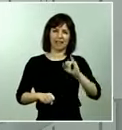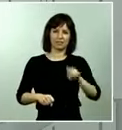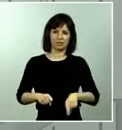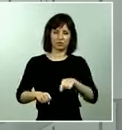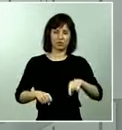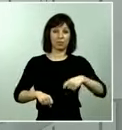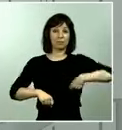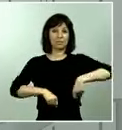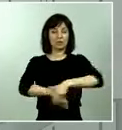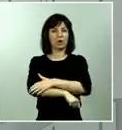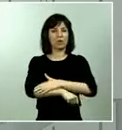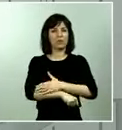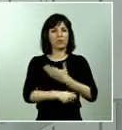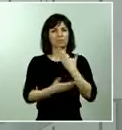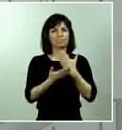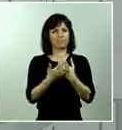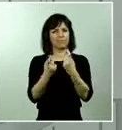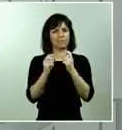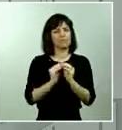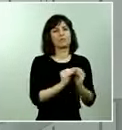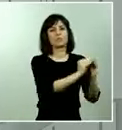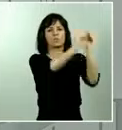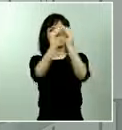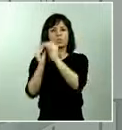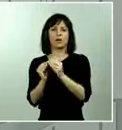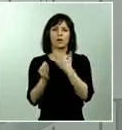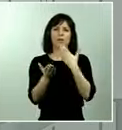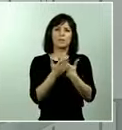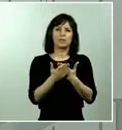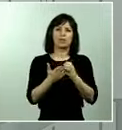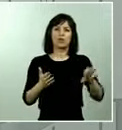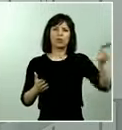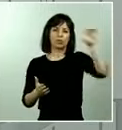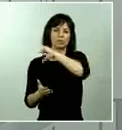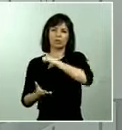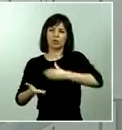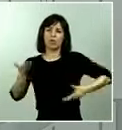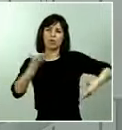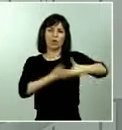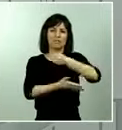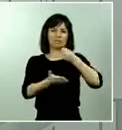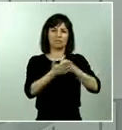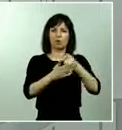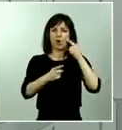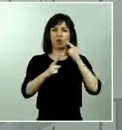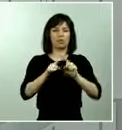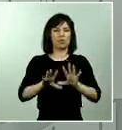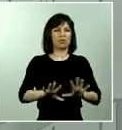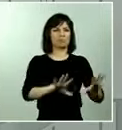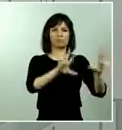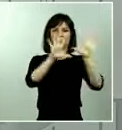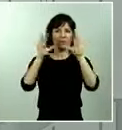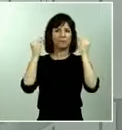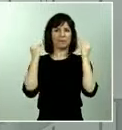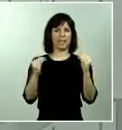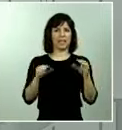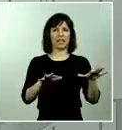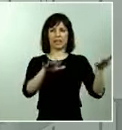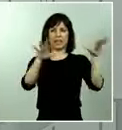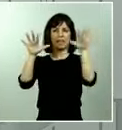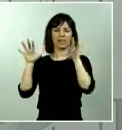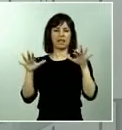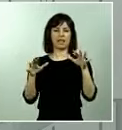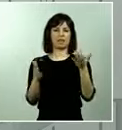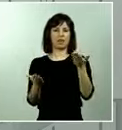y ha recabado la máxima colaboración de las comunidades autónomas para que tengamos una foto homogénea de todo el territorio comparable entre las distintas